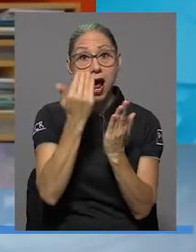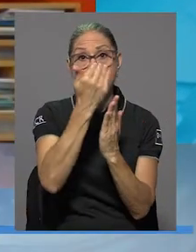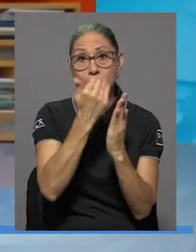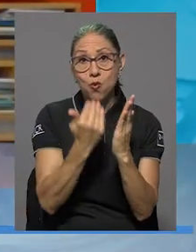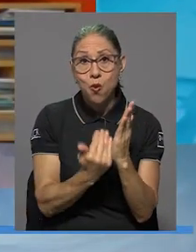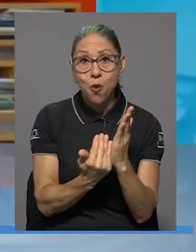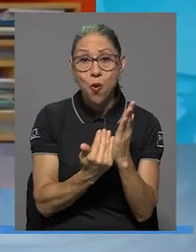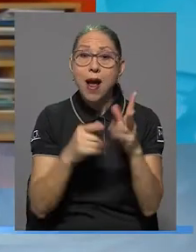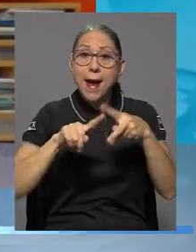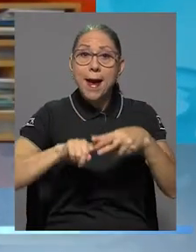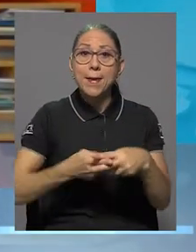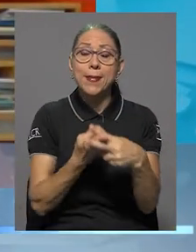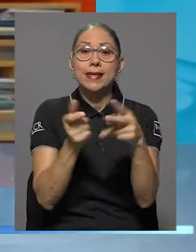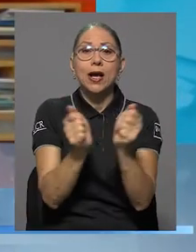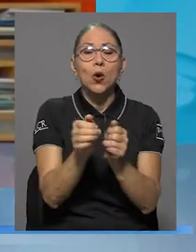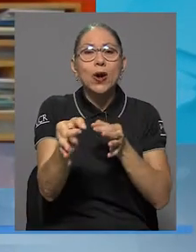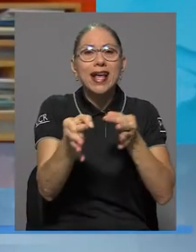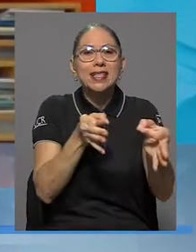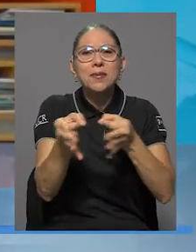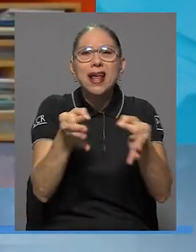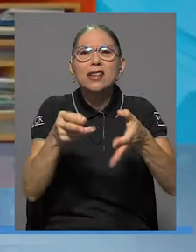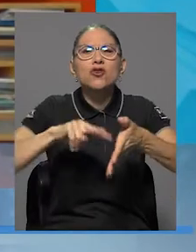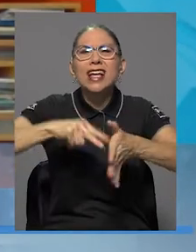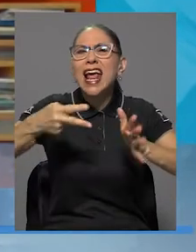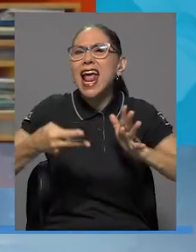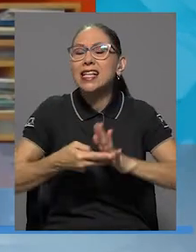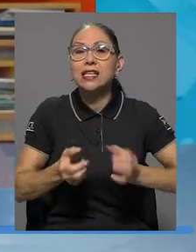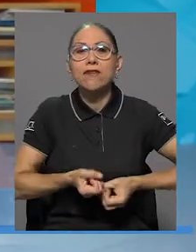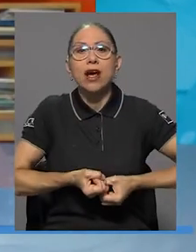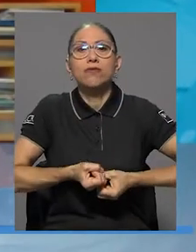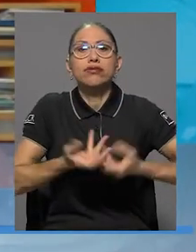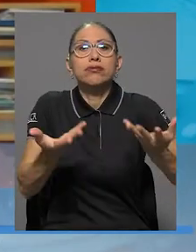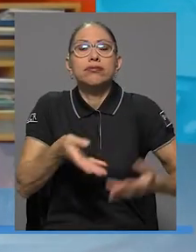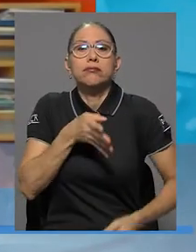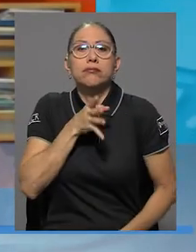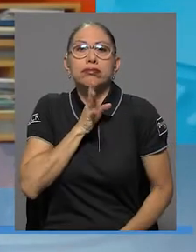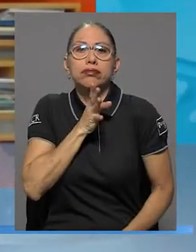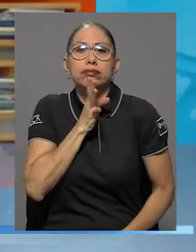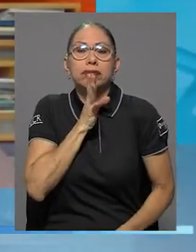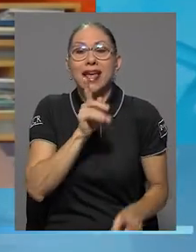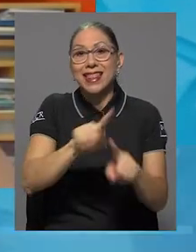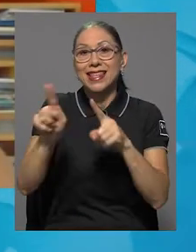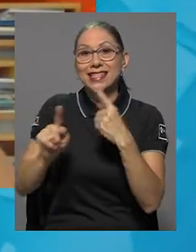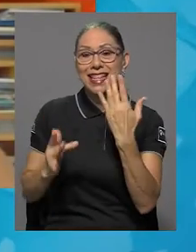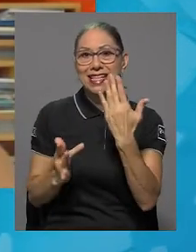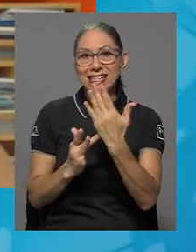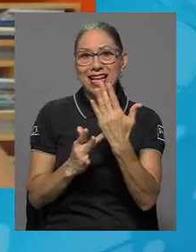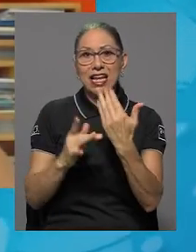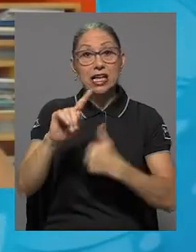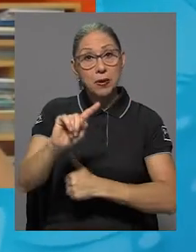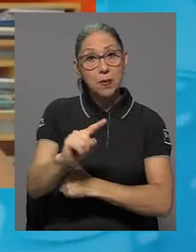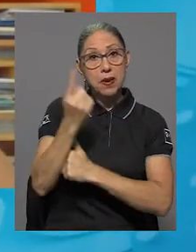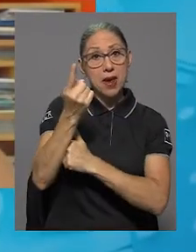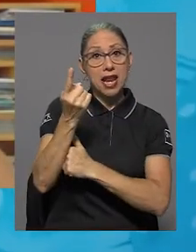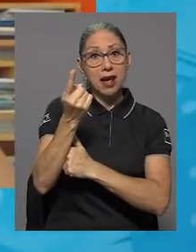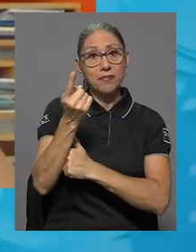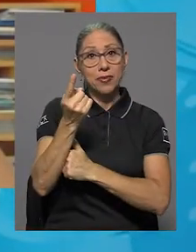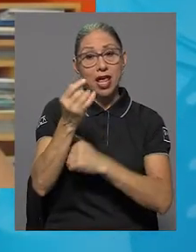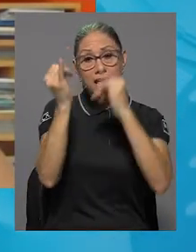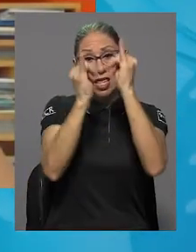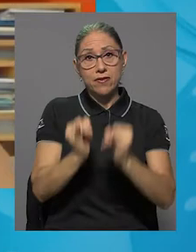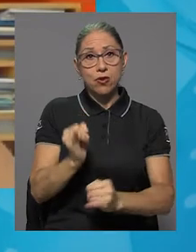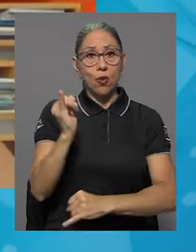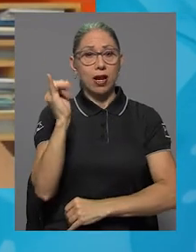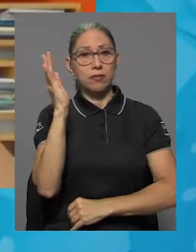una explicación de lo que es la expresión oral y tiene distintas técnicas. La primera es una exposición